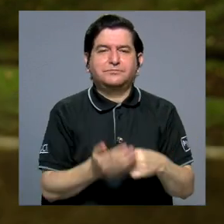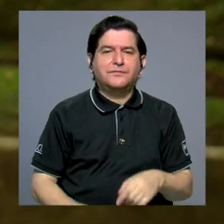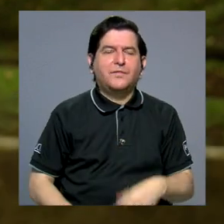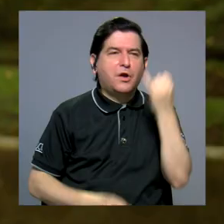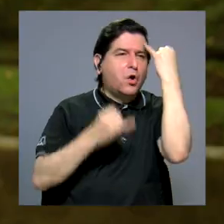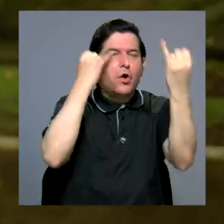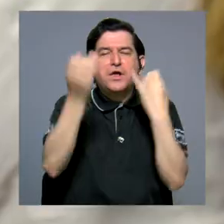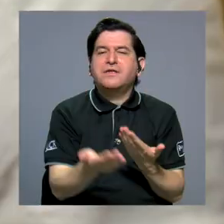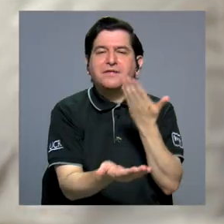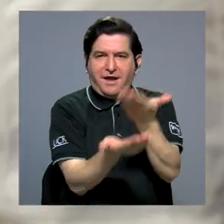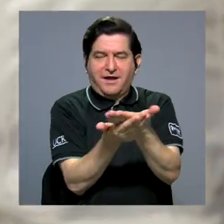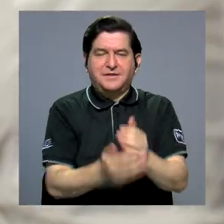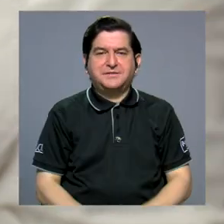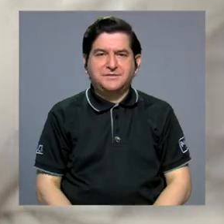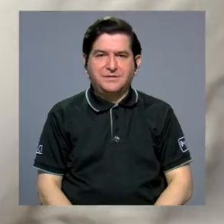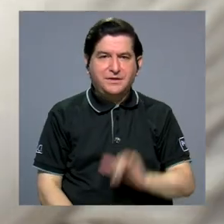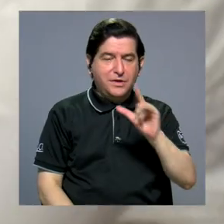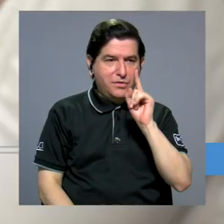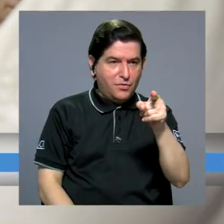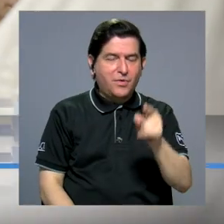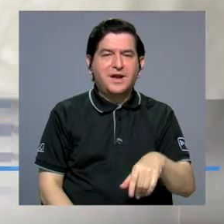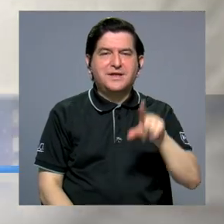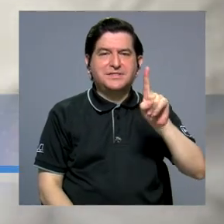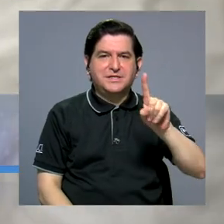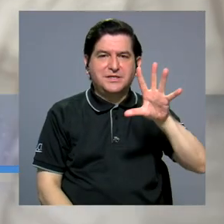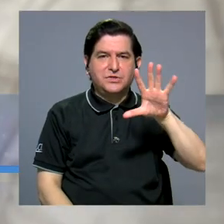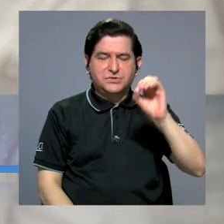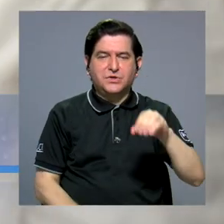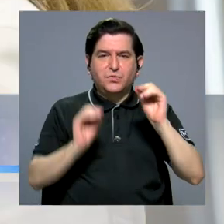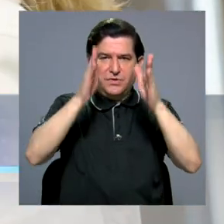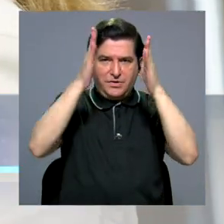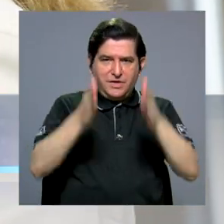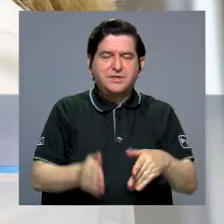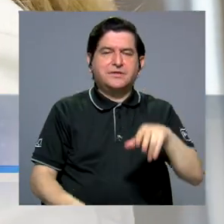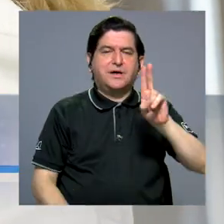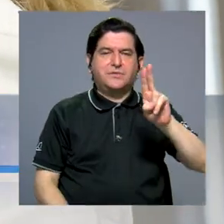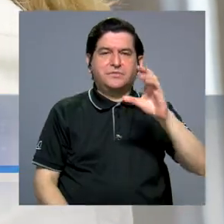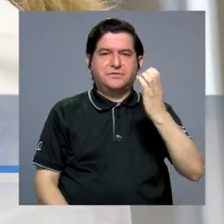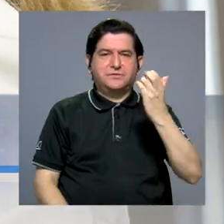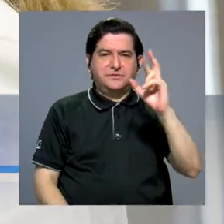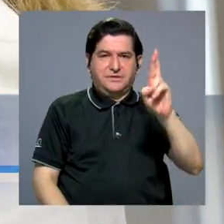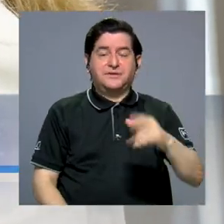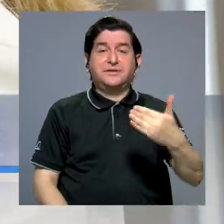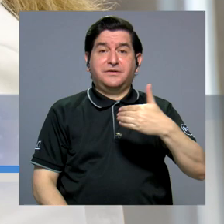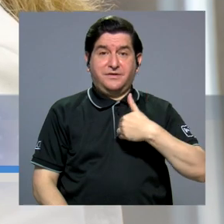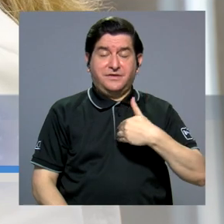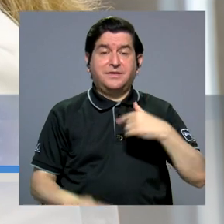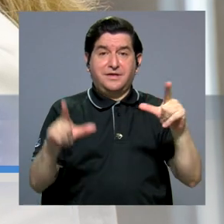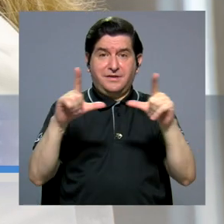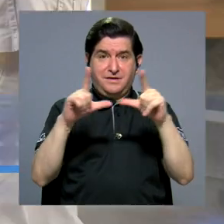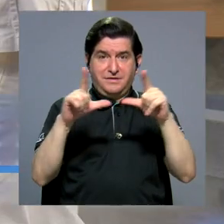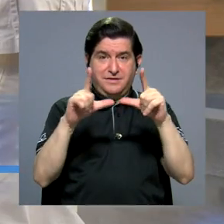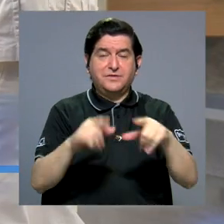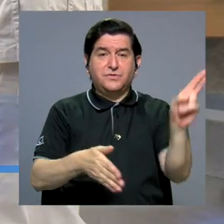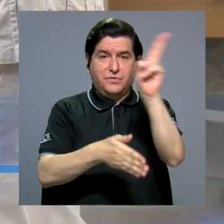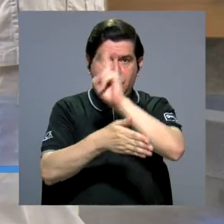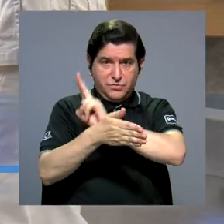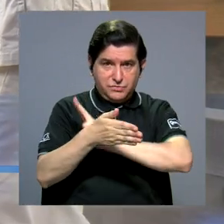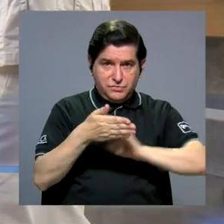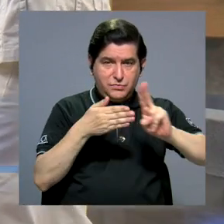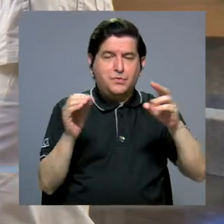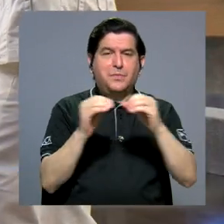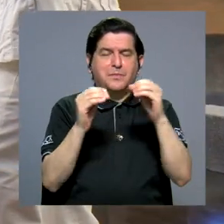debatiendo, argumentando. Así como ella, más de 150 docentes de la UCR cuentan con titulaciones de las